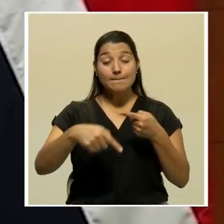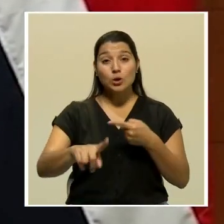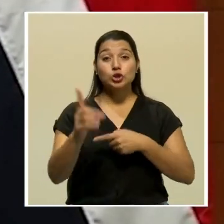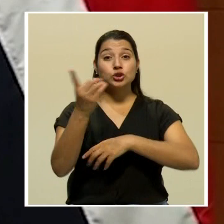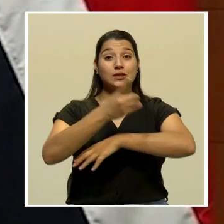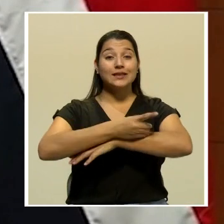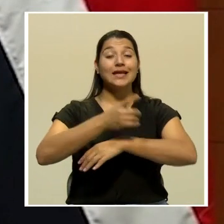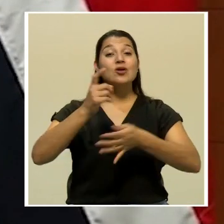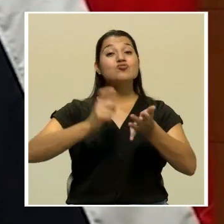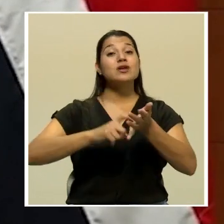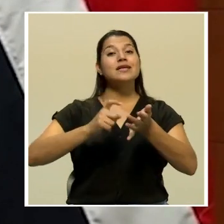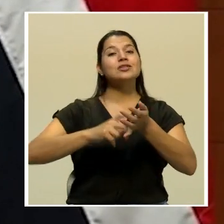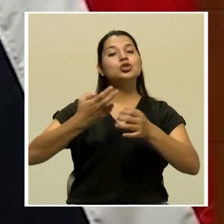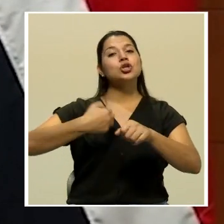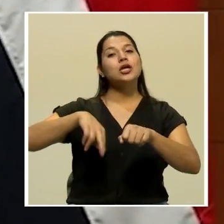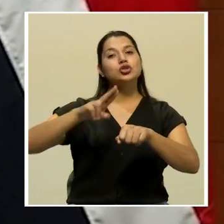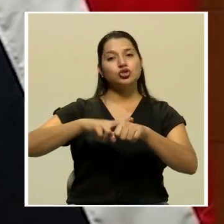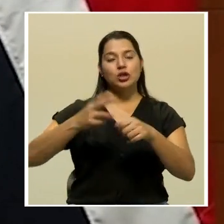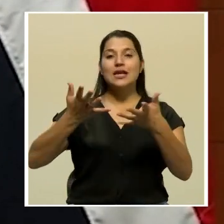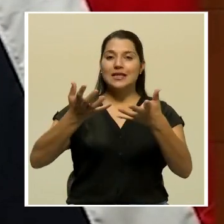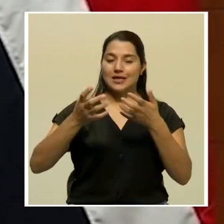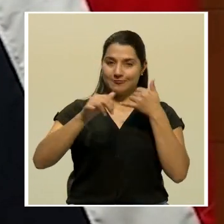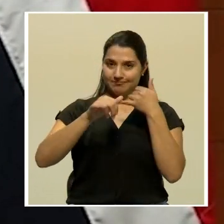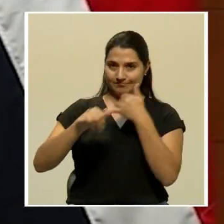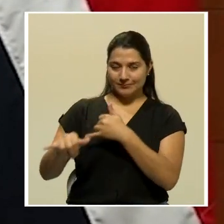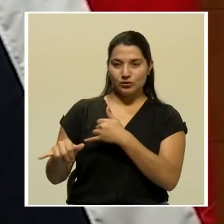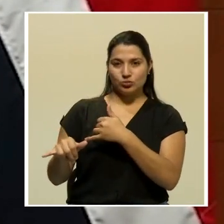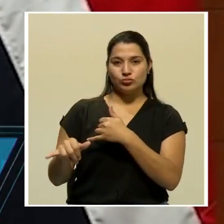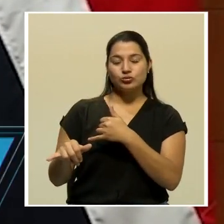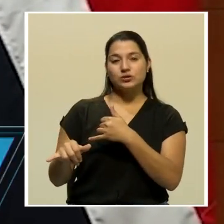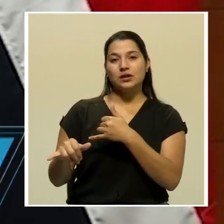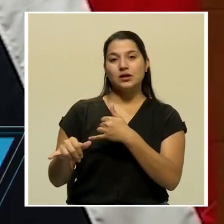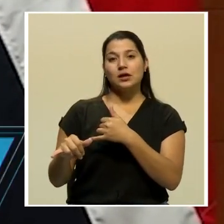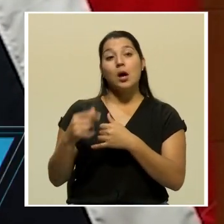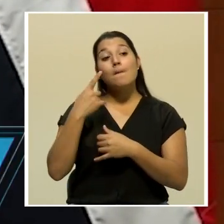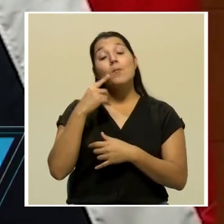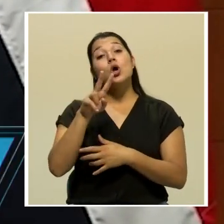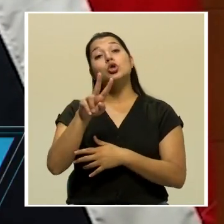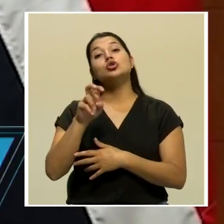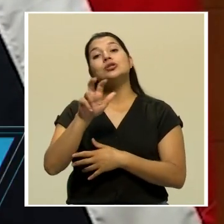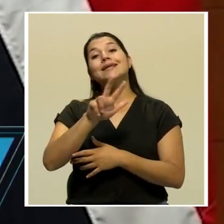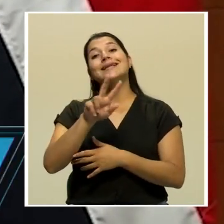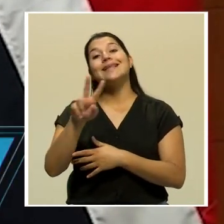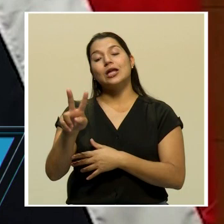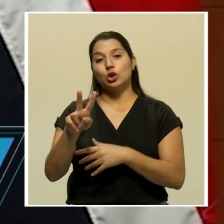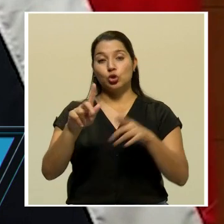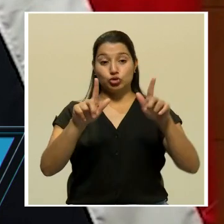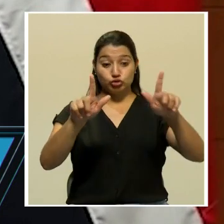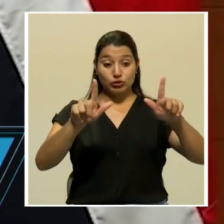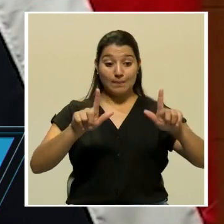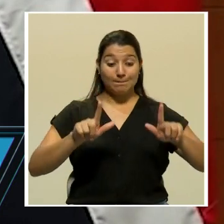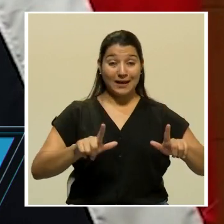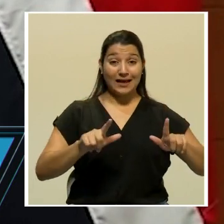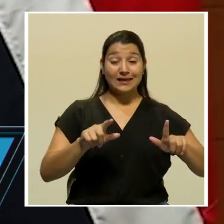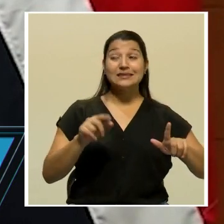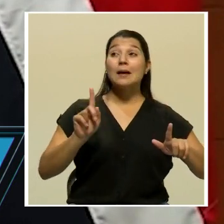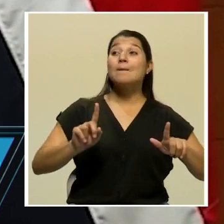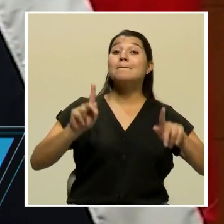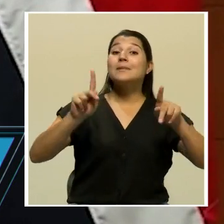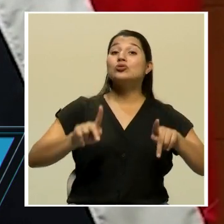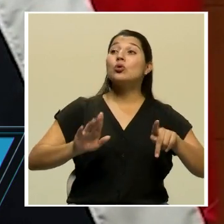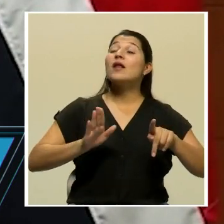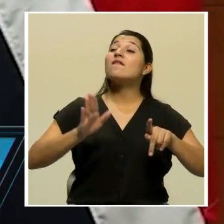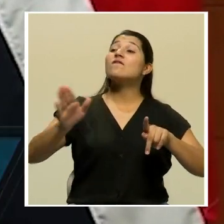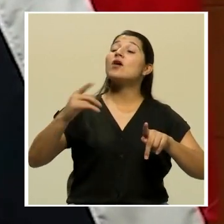el Registro Nacional pretende ampliar la denuncia que había presentado por el caso de 232 placas tramitadas por extravío que estaban retenidas